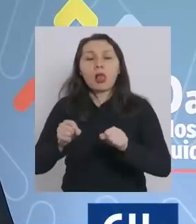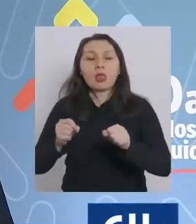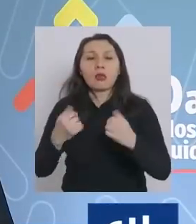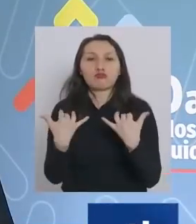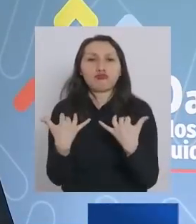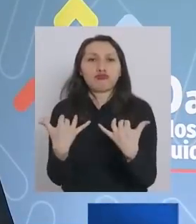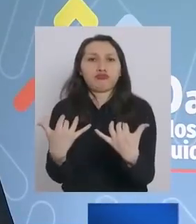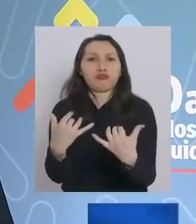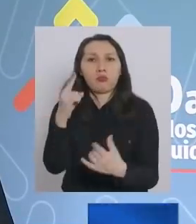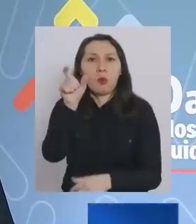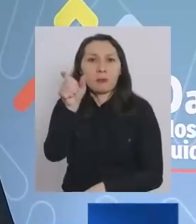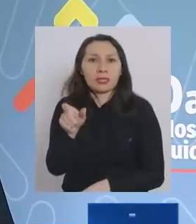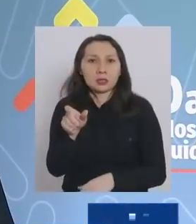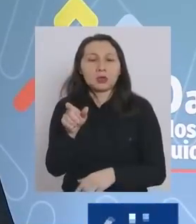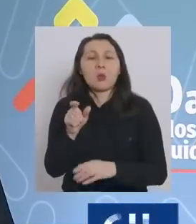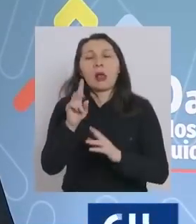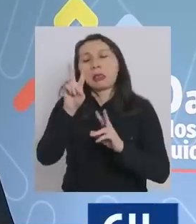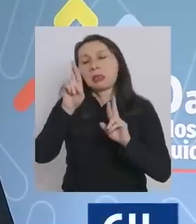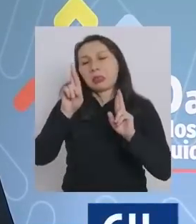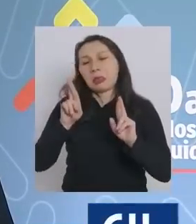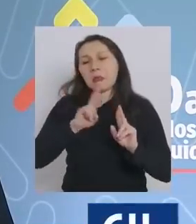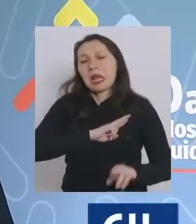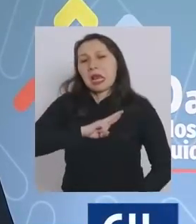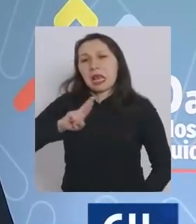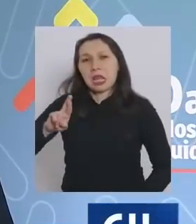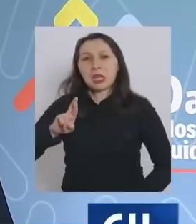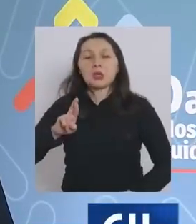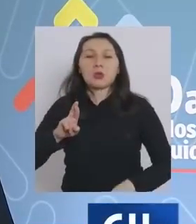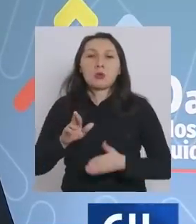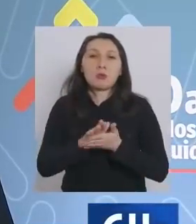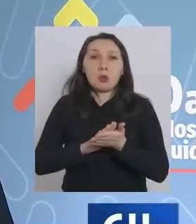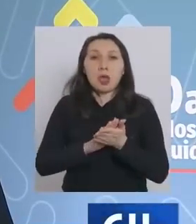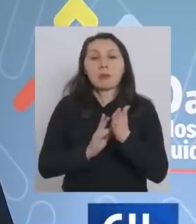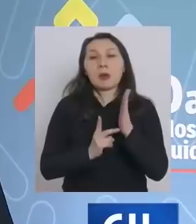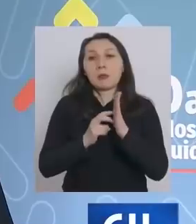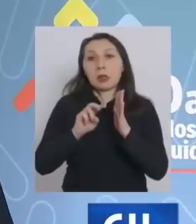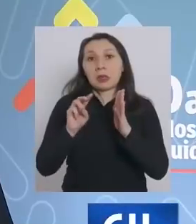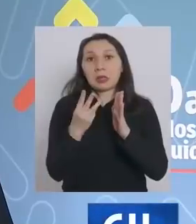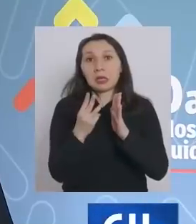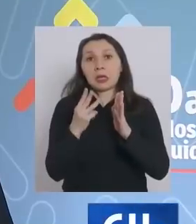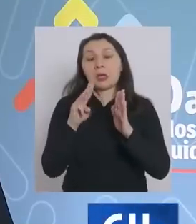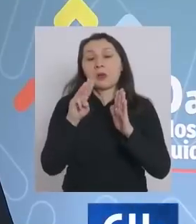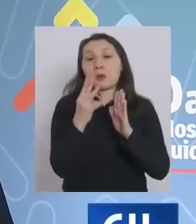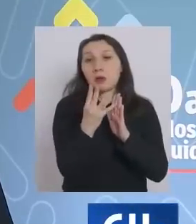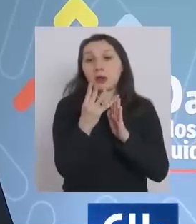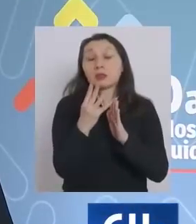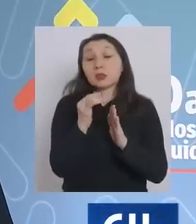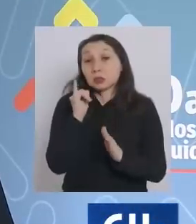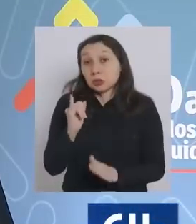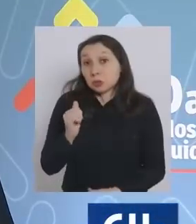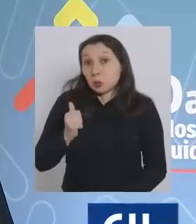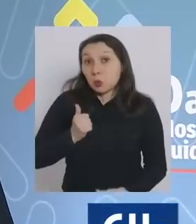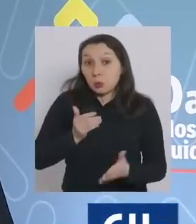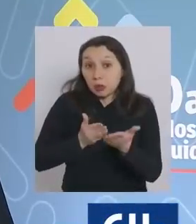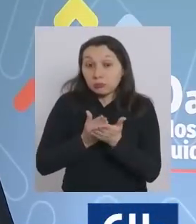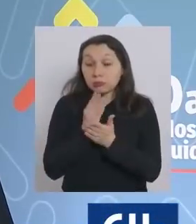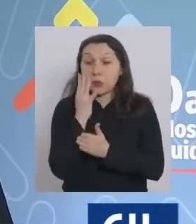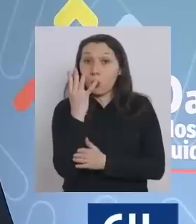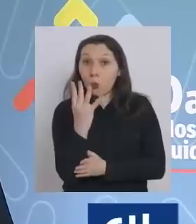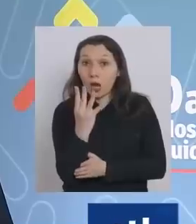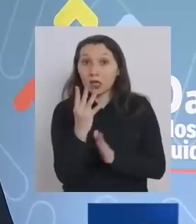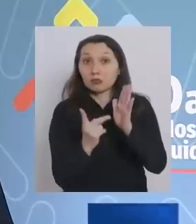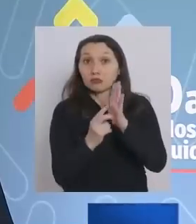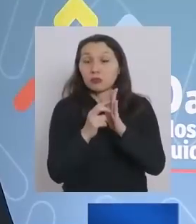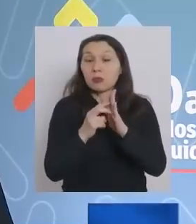puede estar en una persona en un evento religioso ya sea en preparación o apertura inicial si nos mantenemos en apertura inicial